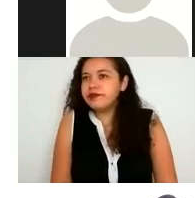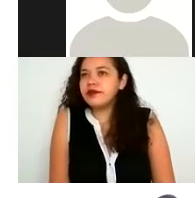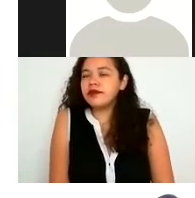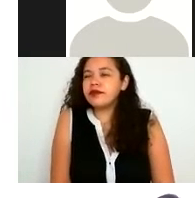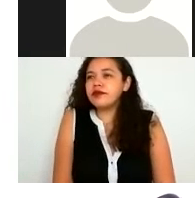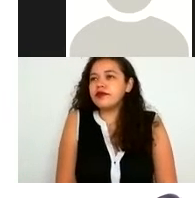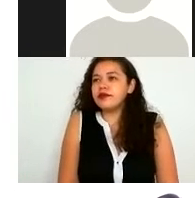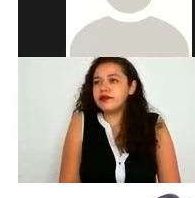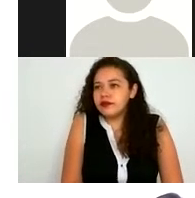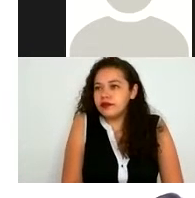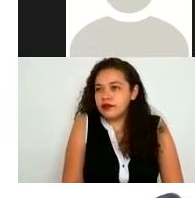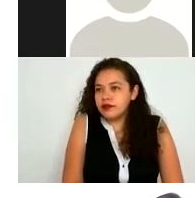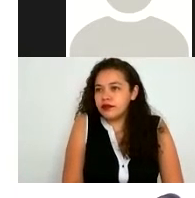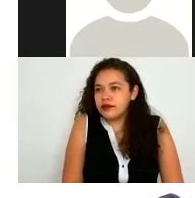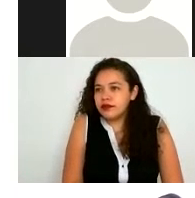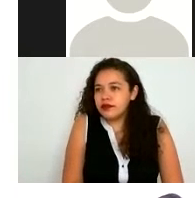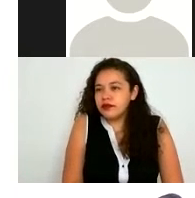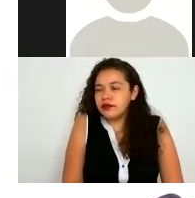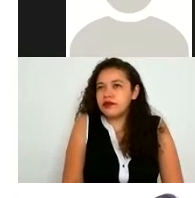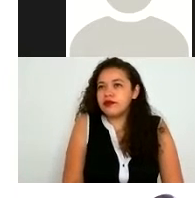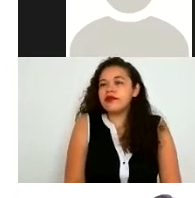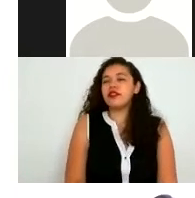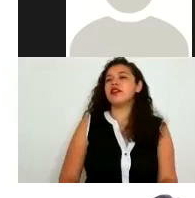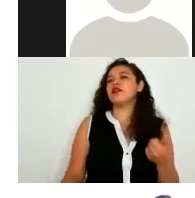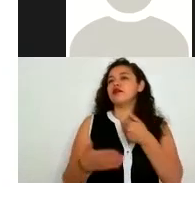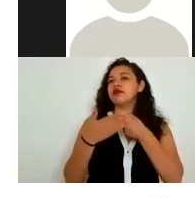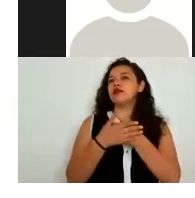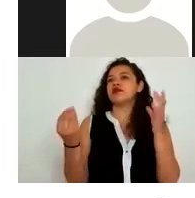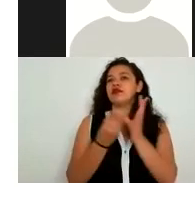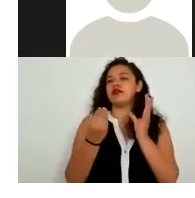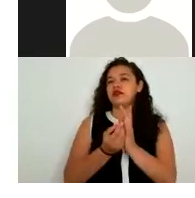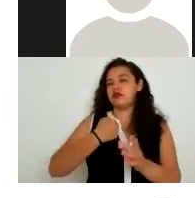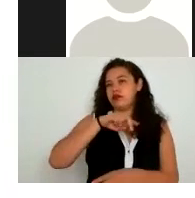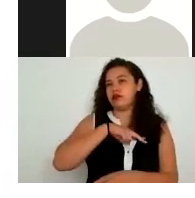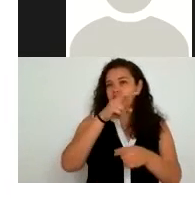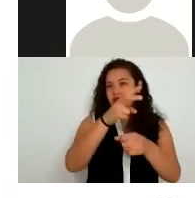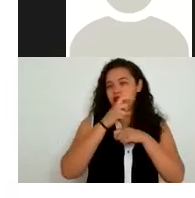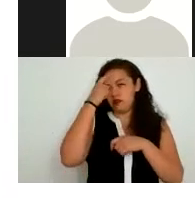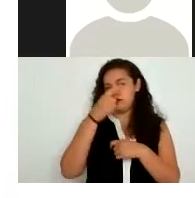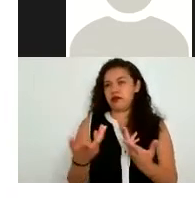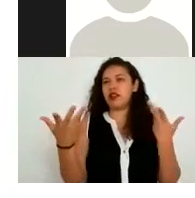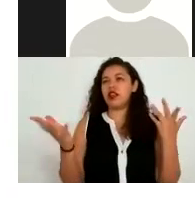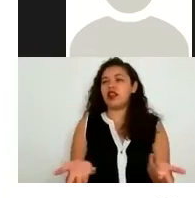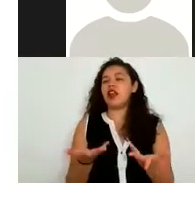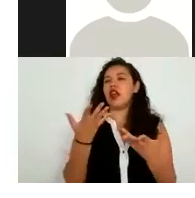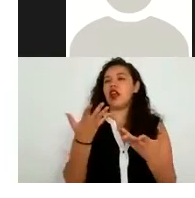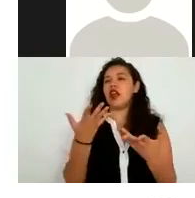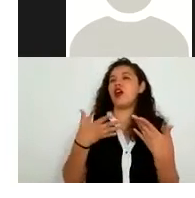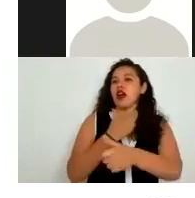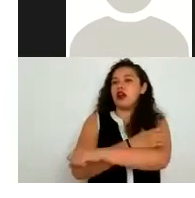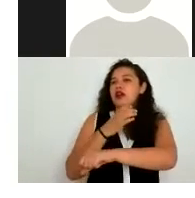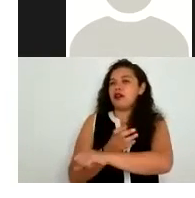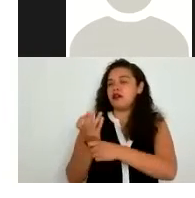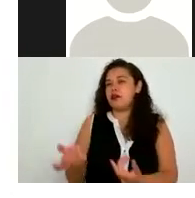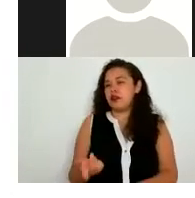en el siguiente curso que los invitamos de una vez para que puedan acompañarnos en nuestro curso